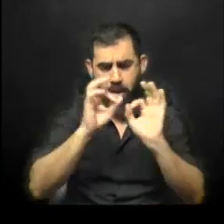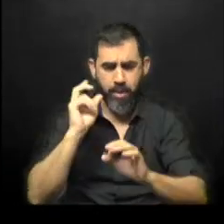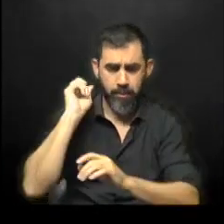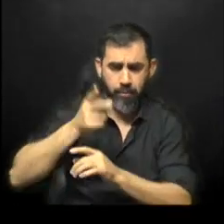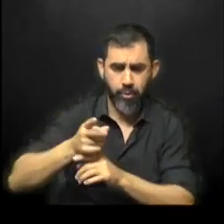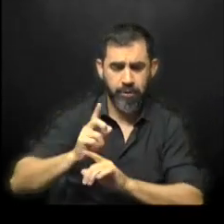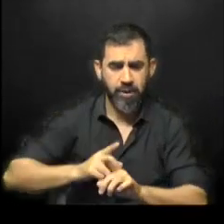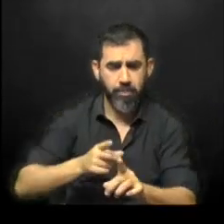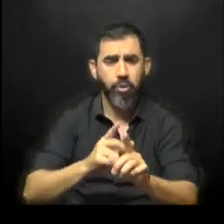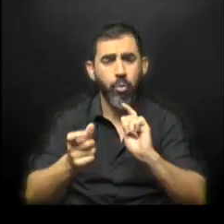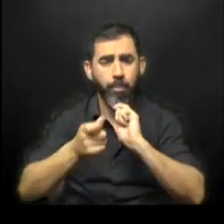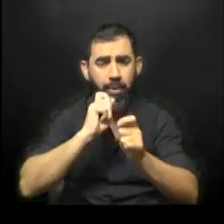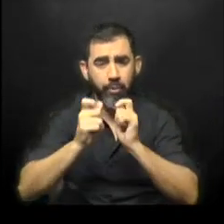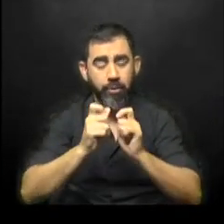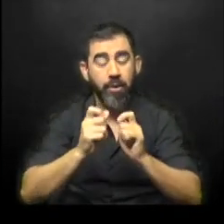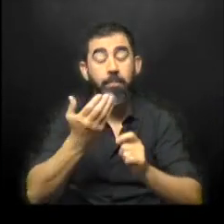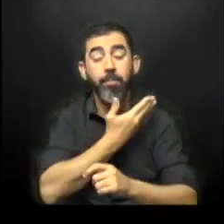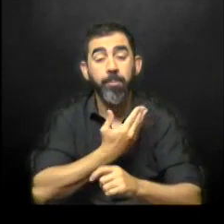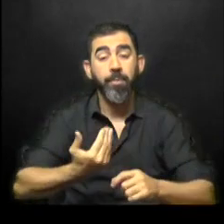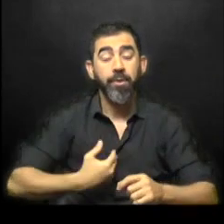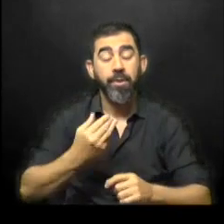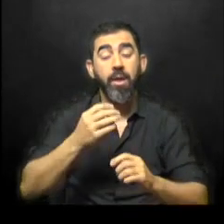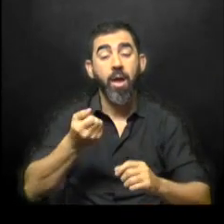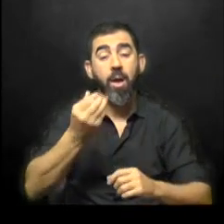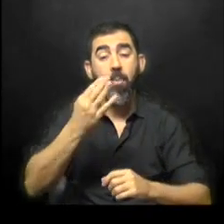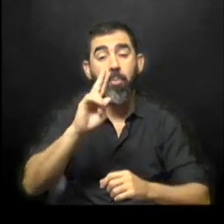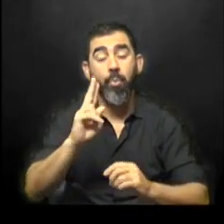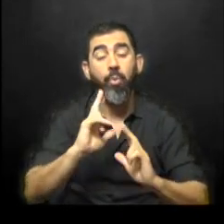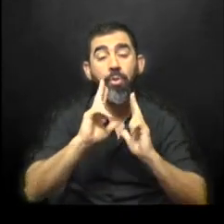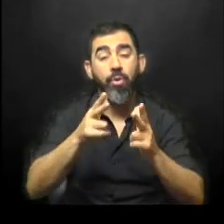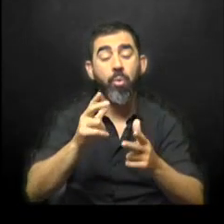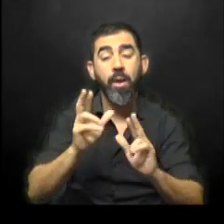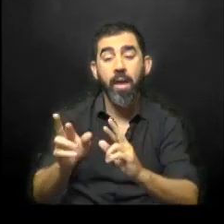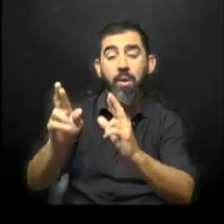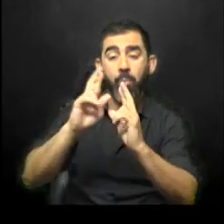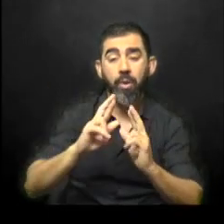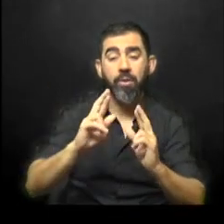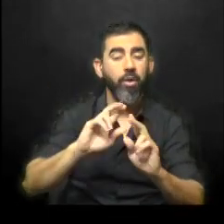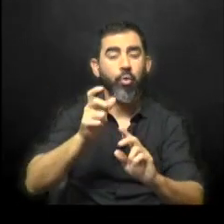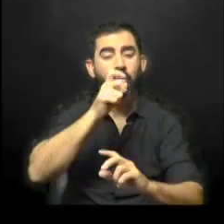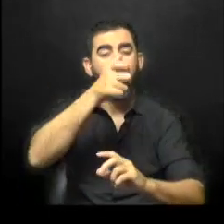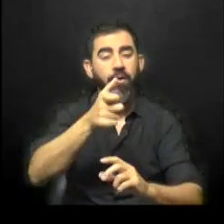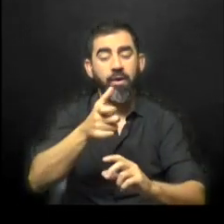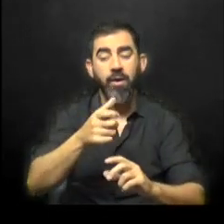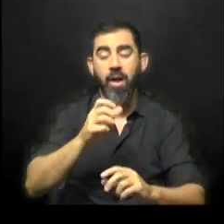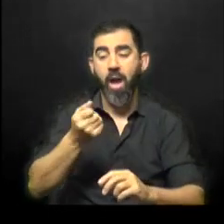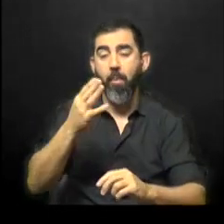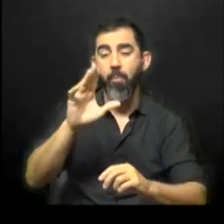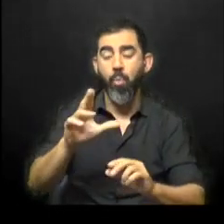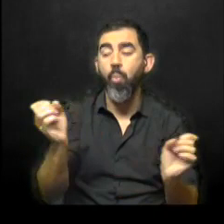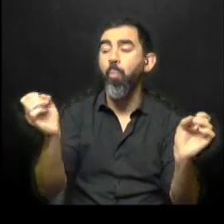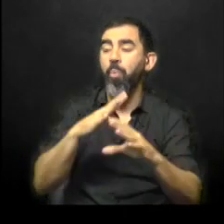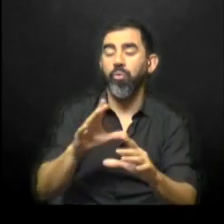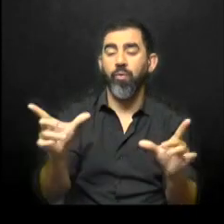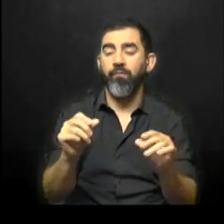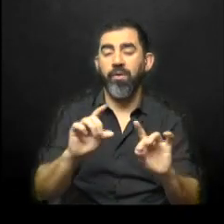seguimiento a periodistas. El presidente de APU, Fabián Cardoso, dijo que las respuestas del ministro sobre el caso no quieren decir que para APU el tema quede